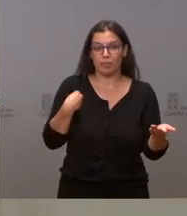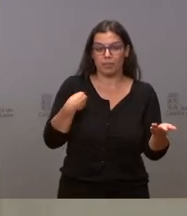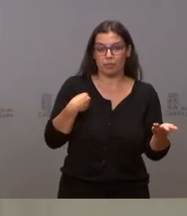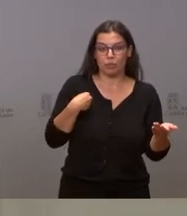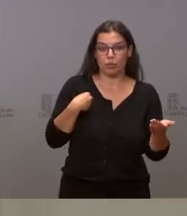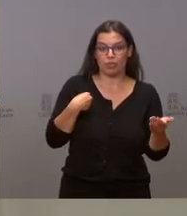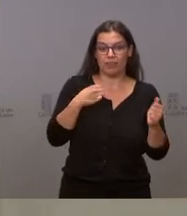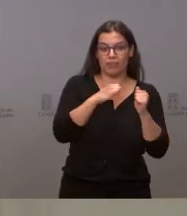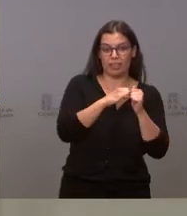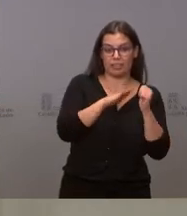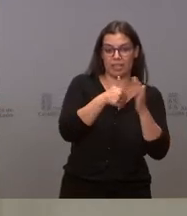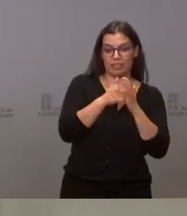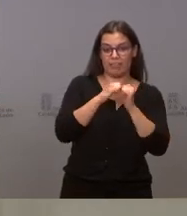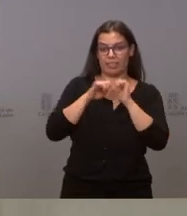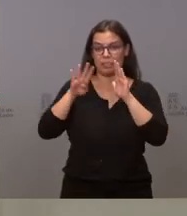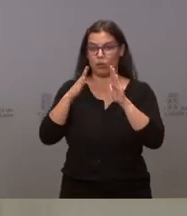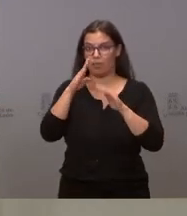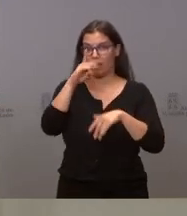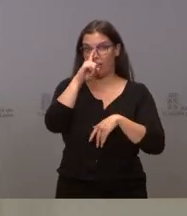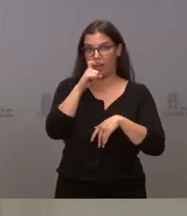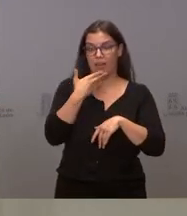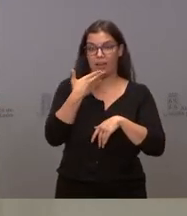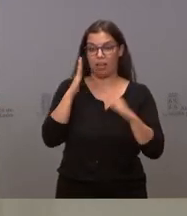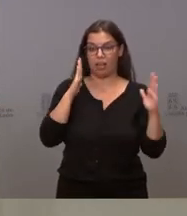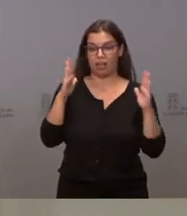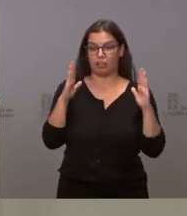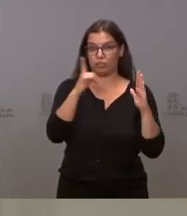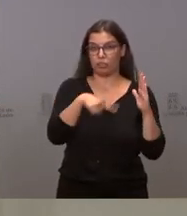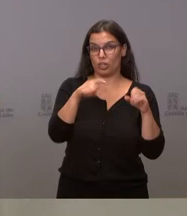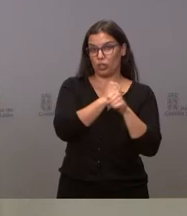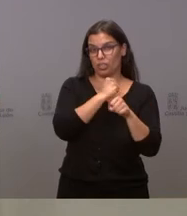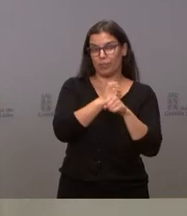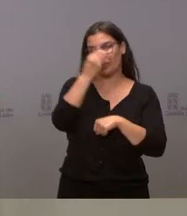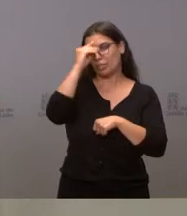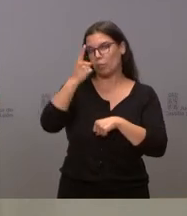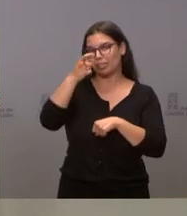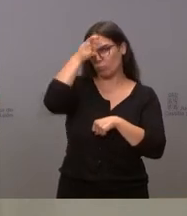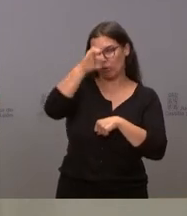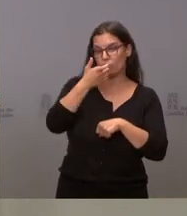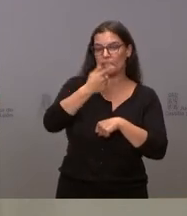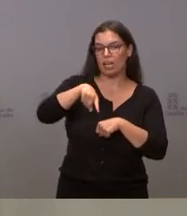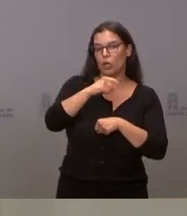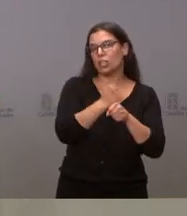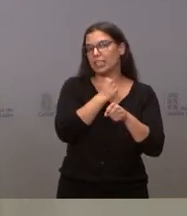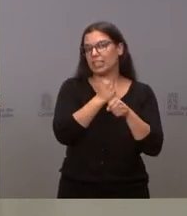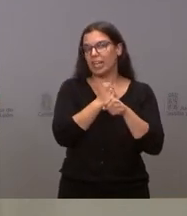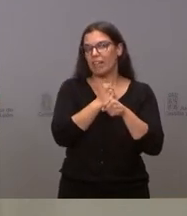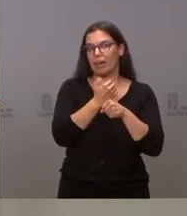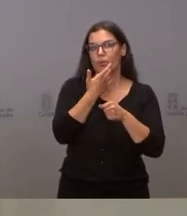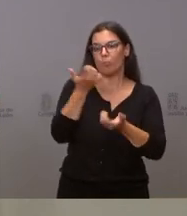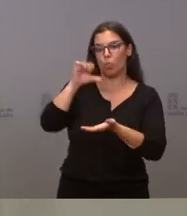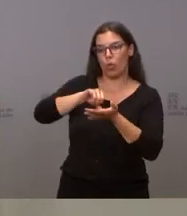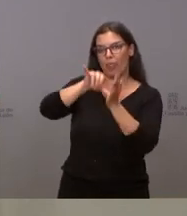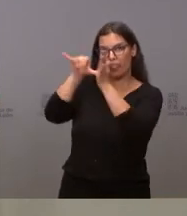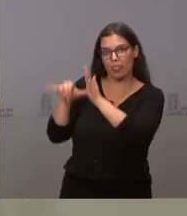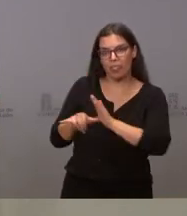29 años que pueden estar trabajando, sobre todo en las zonas rurales estoy pensando, que pueden estar trabajando en ciudades cercanas,